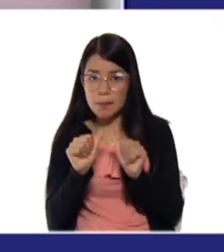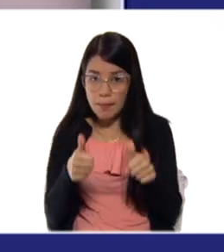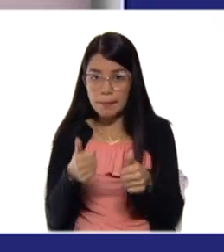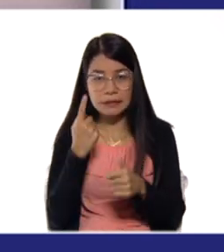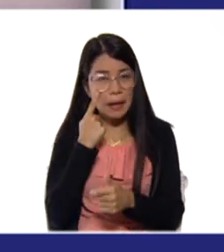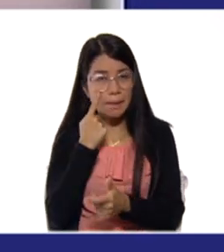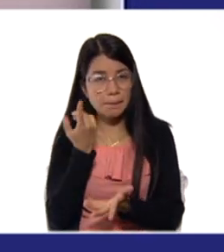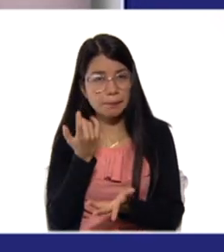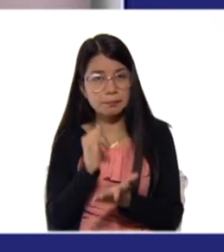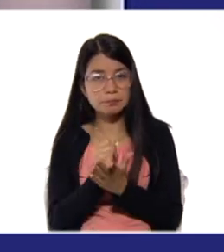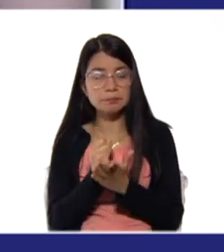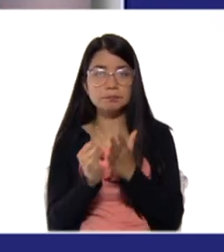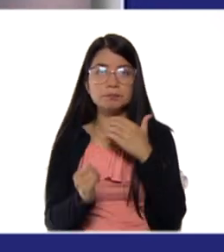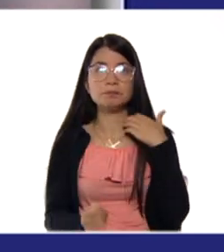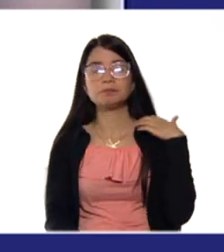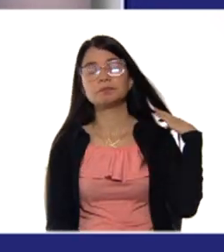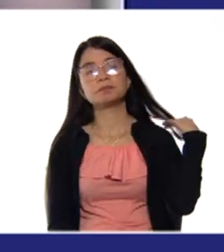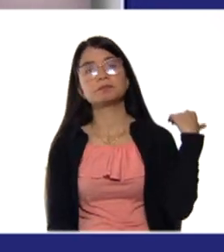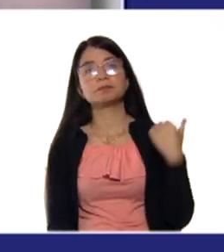fíjense.